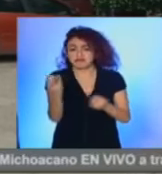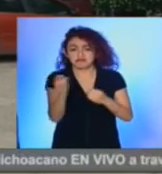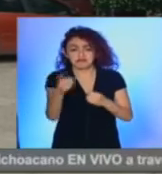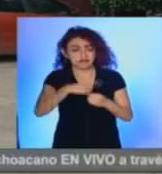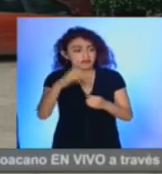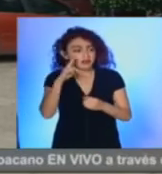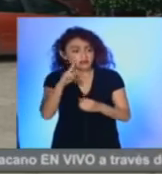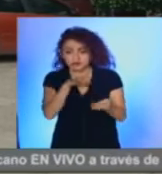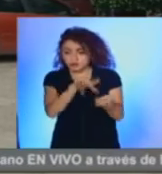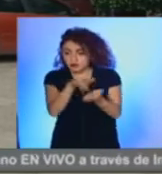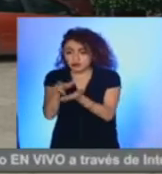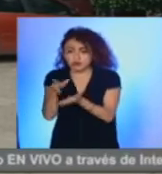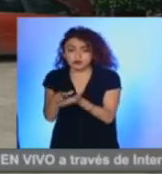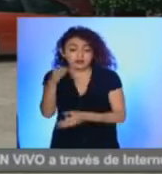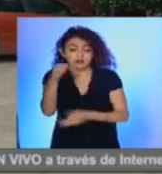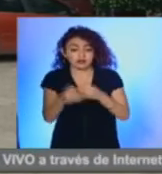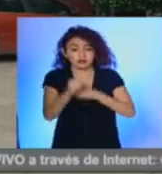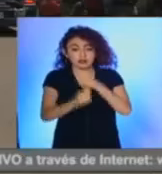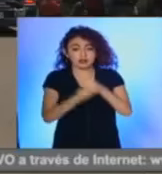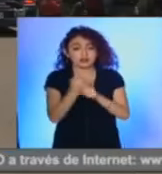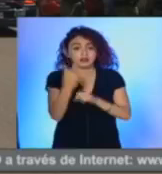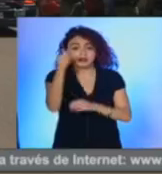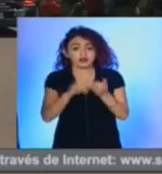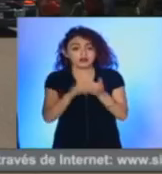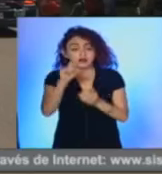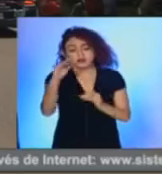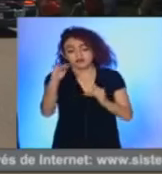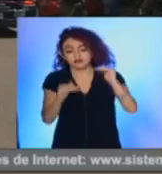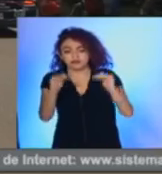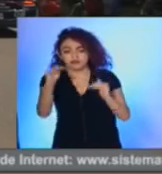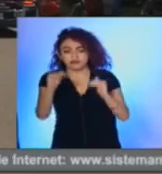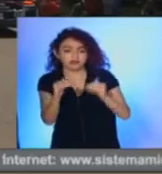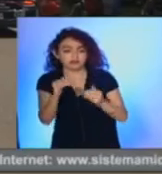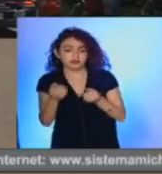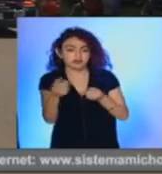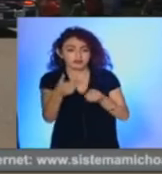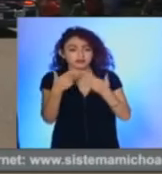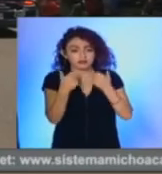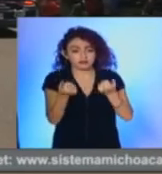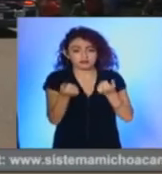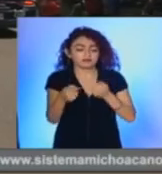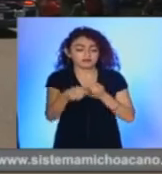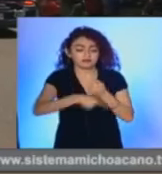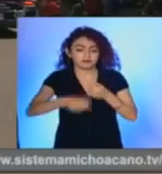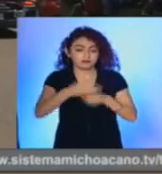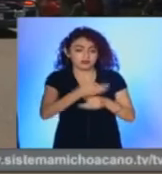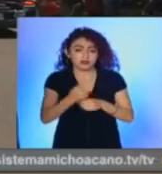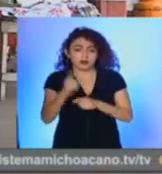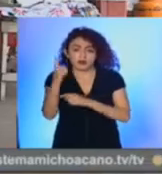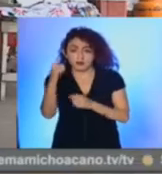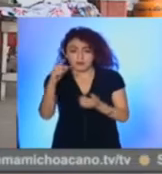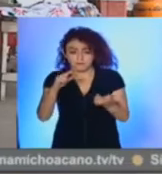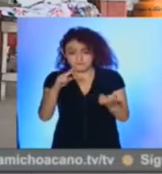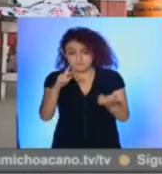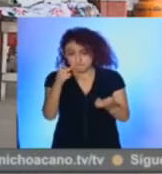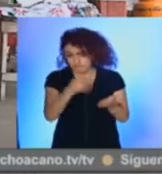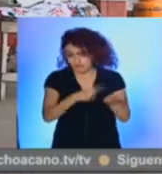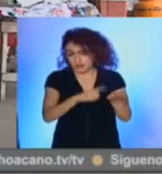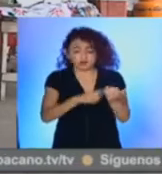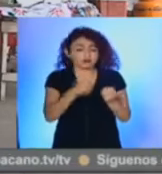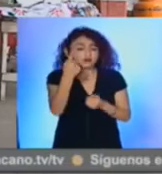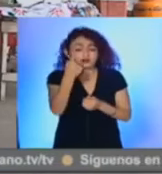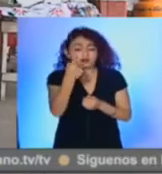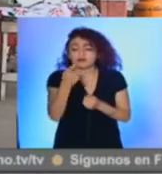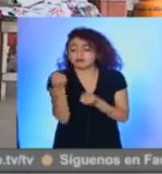se preveían como apoyo para el cierre de año por la inequidad en la distribución de la hacienda pública, donde por cada peso que llega a la federación,